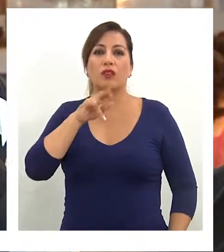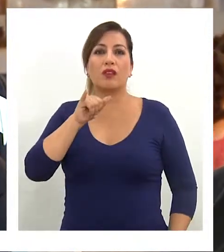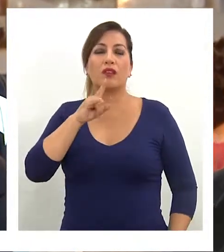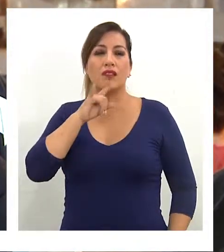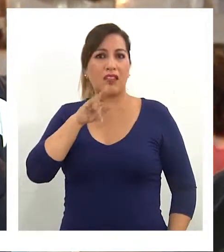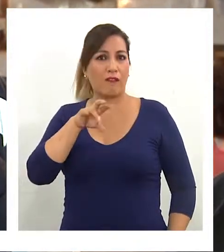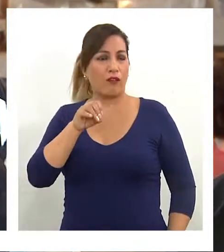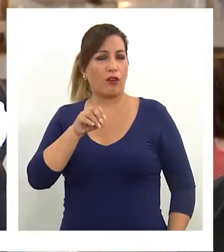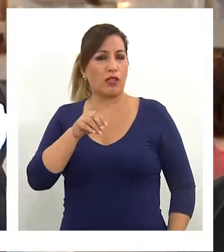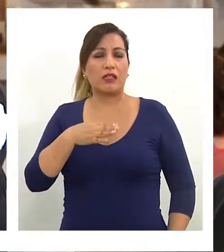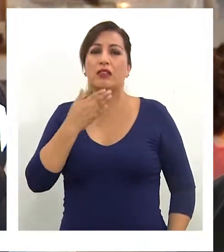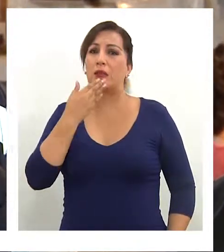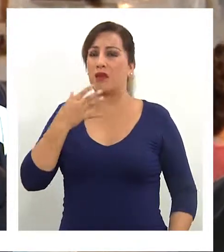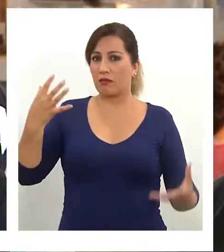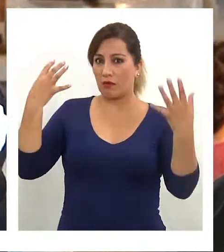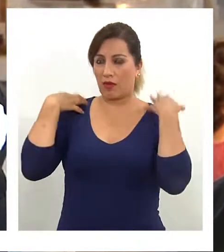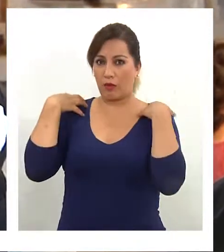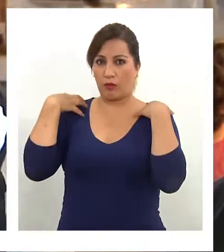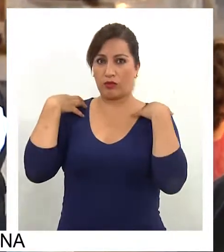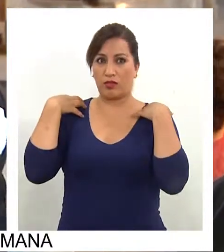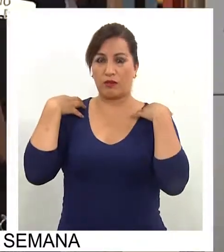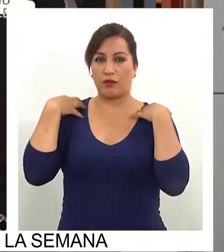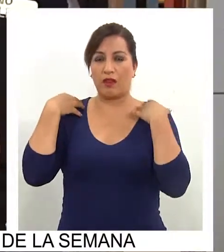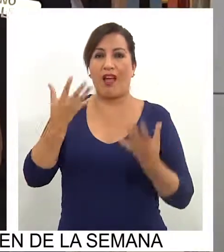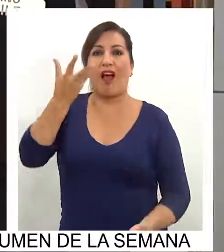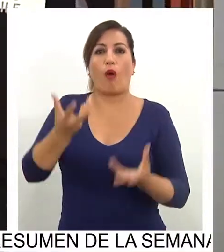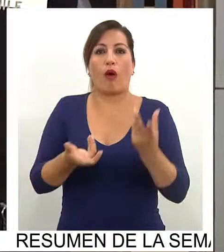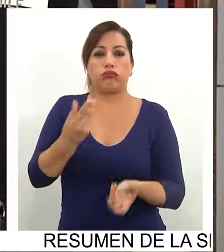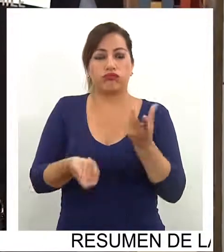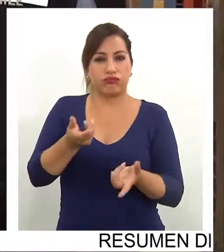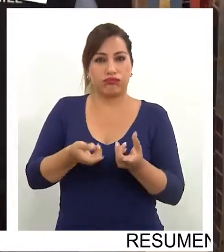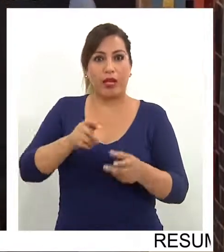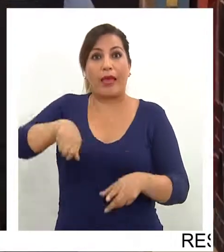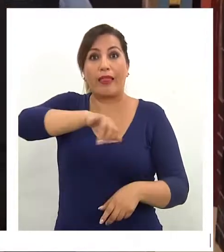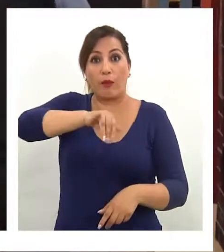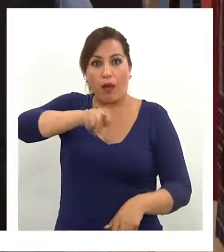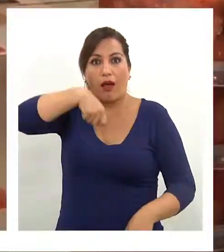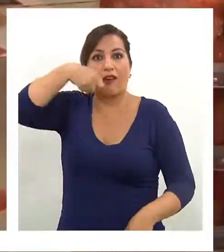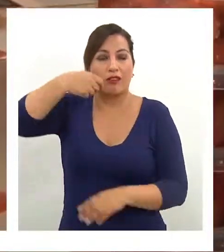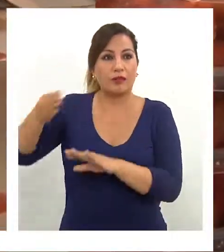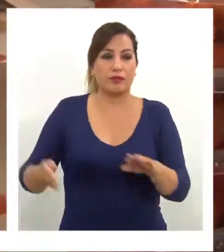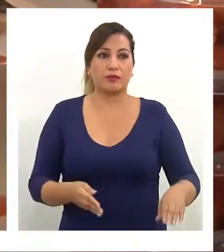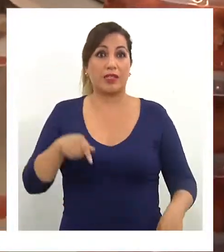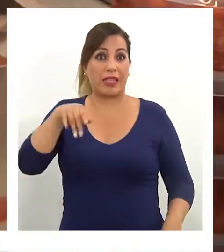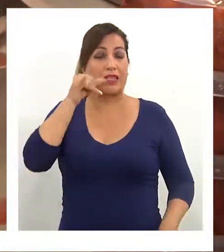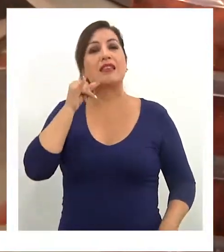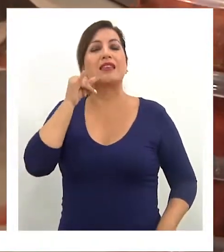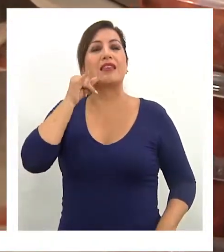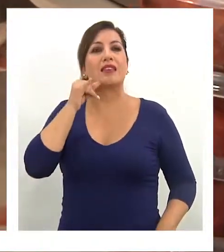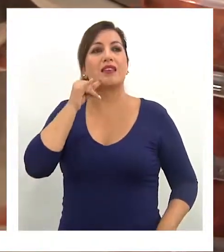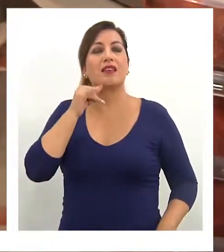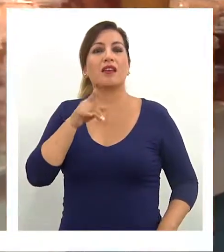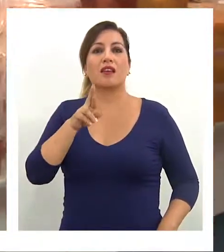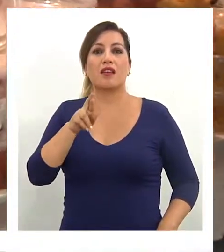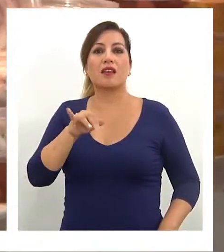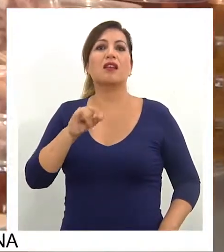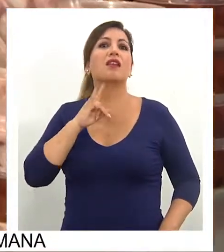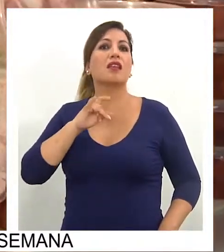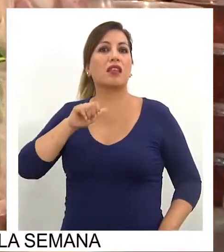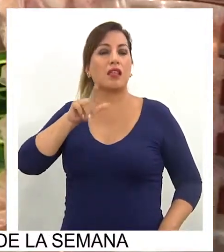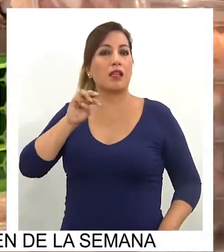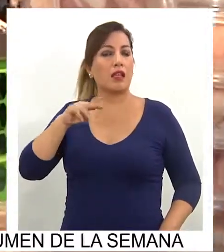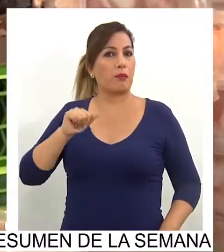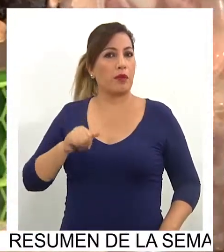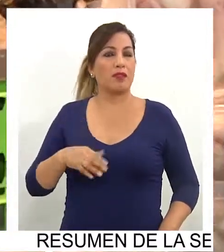hacerlo responsablemente, consumiéndolo en forma cocida. En Iquique, tanto en las Caletas Riquelme y Cabancha, se pueden adquirir